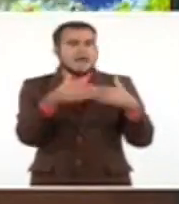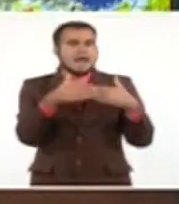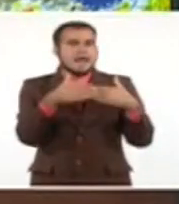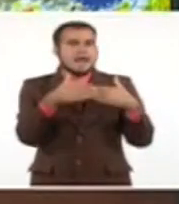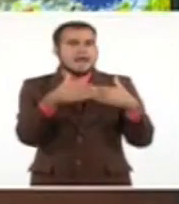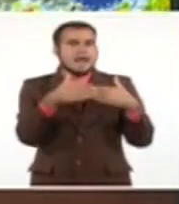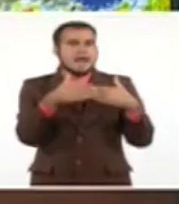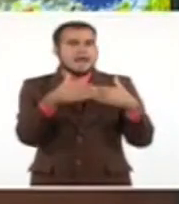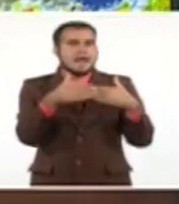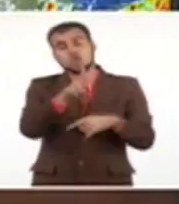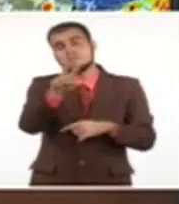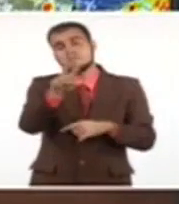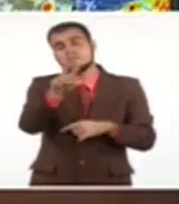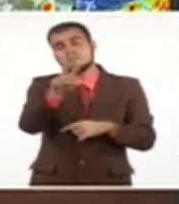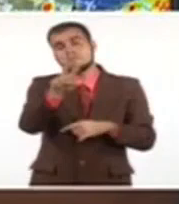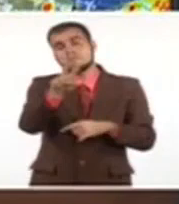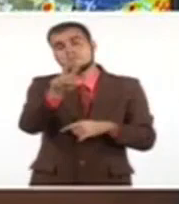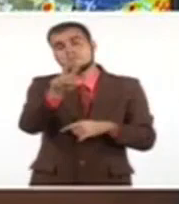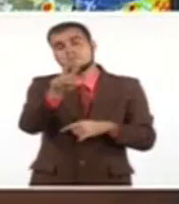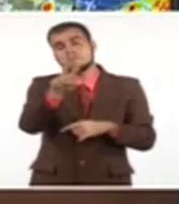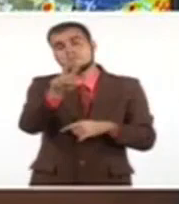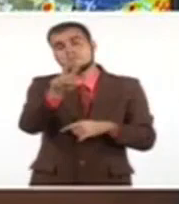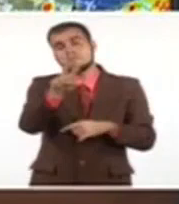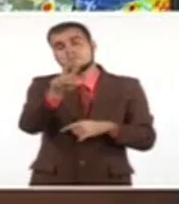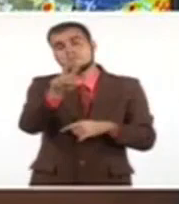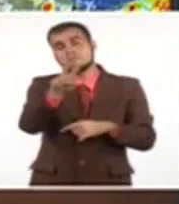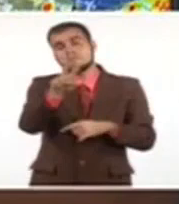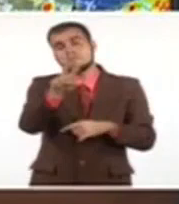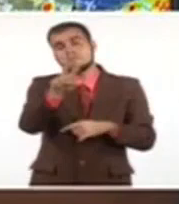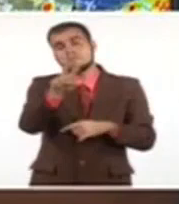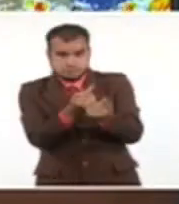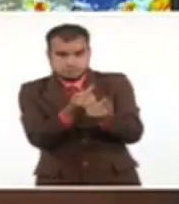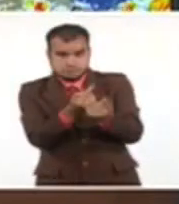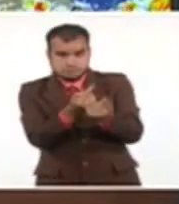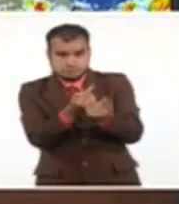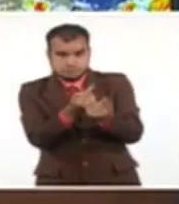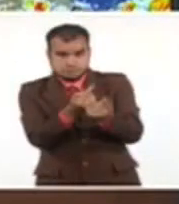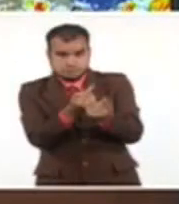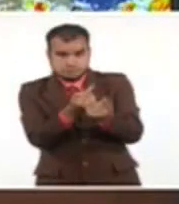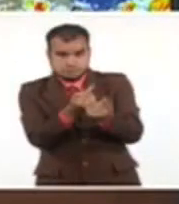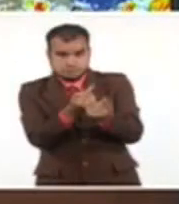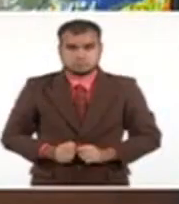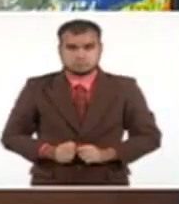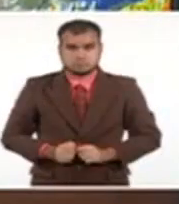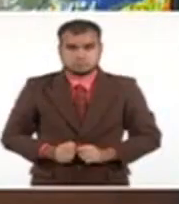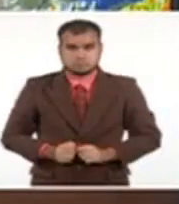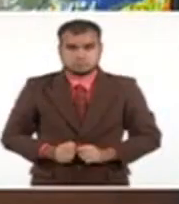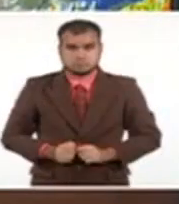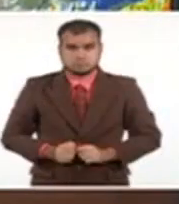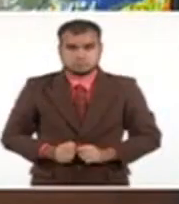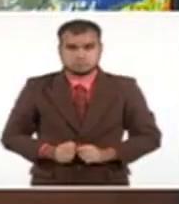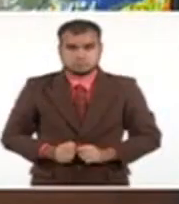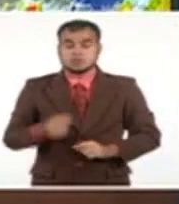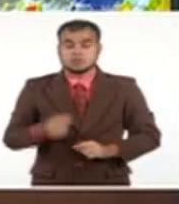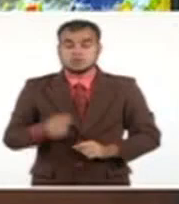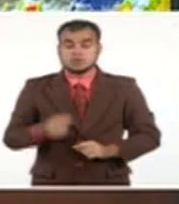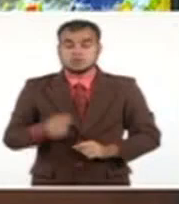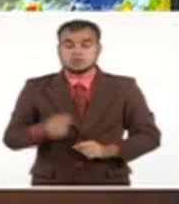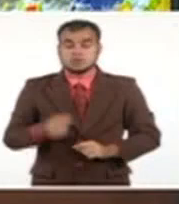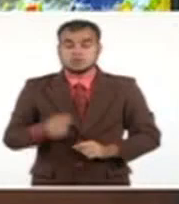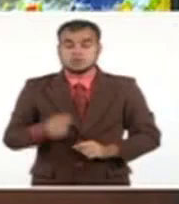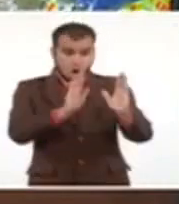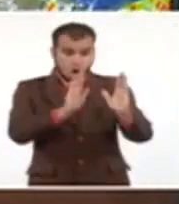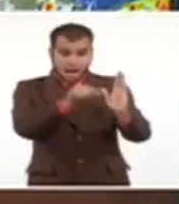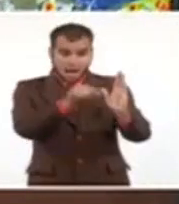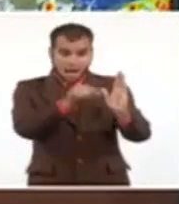de Kingston, la capital de Jamaica. Está un poco más lejos de Cabo Cruz que de Kingston y está hacia